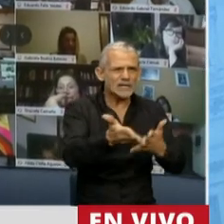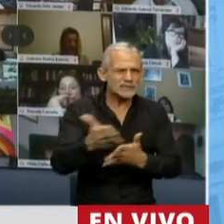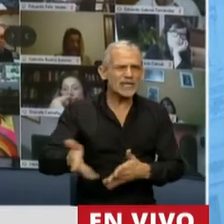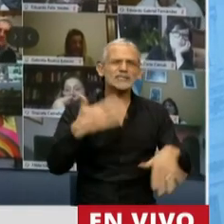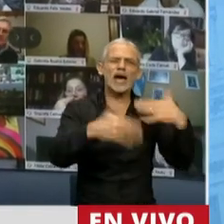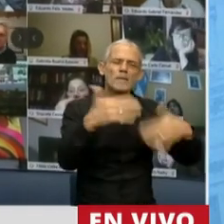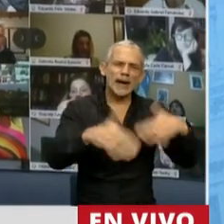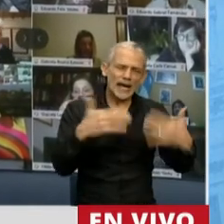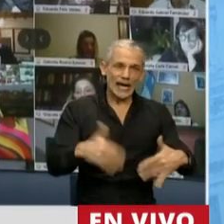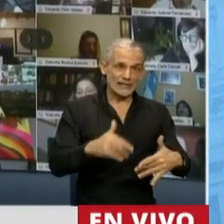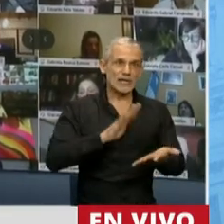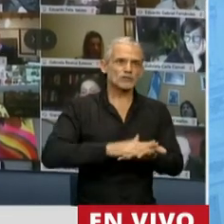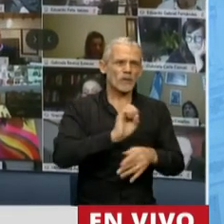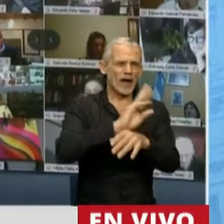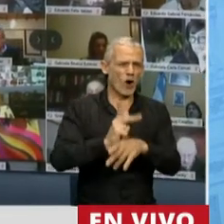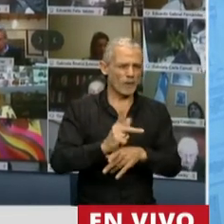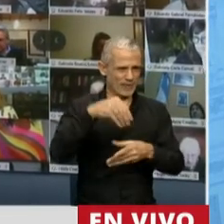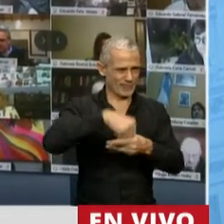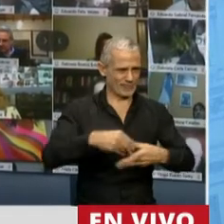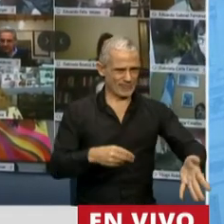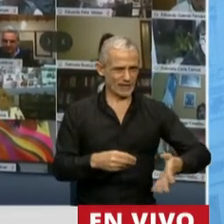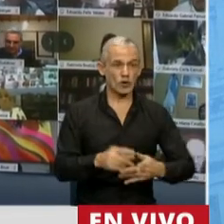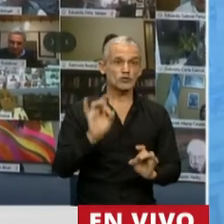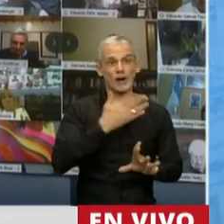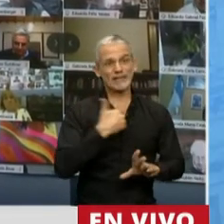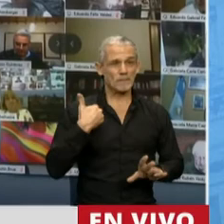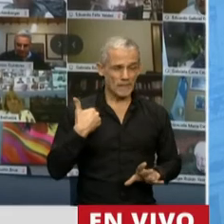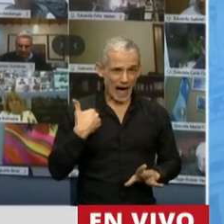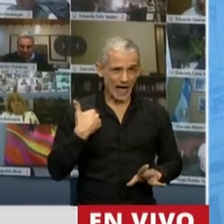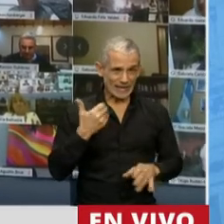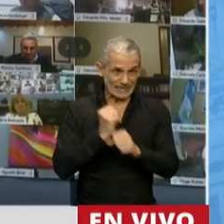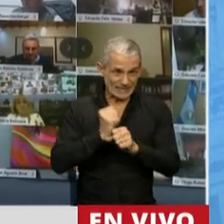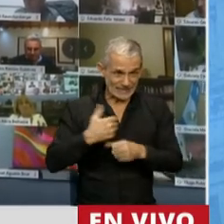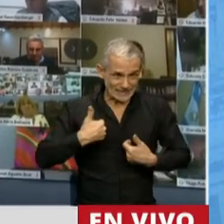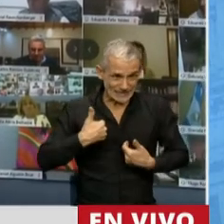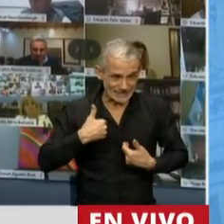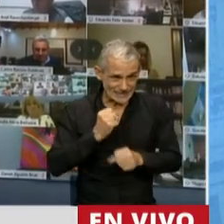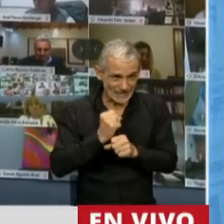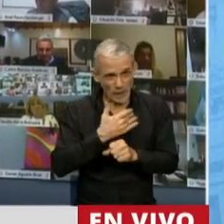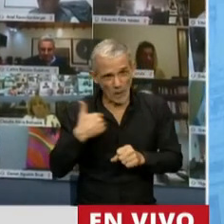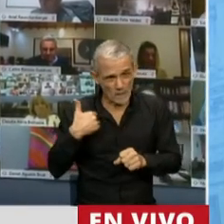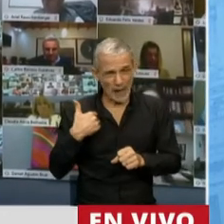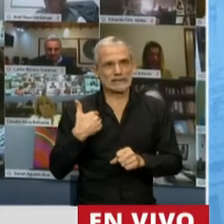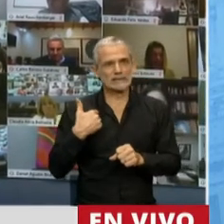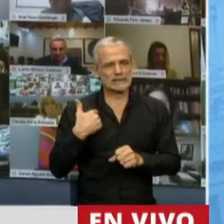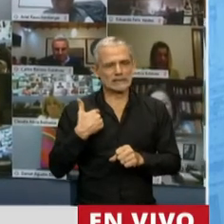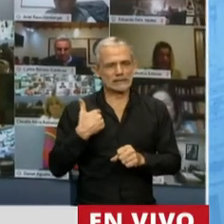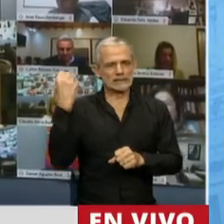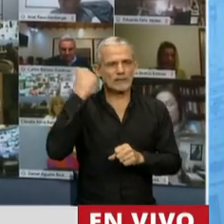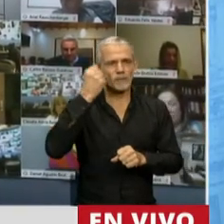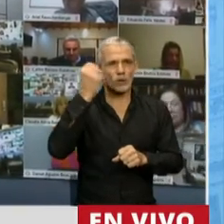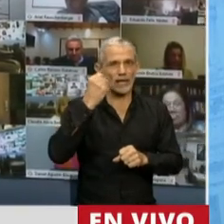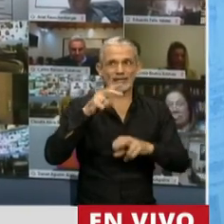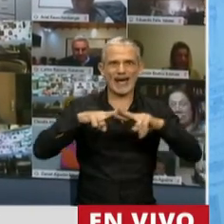de emergencia en el contexto de COVID. Solo las madres que trabajamos sabemos lo que significa un jardín